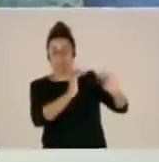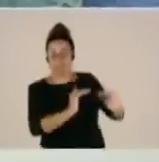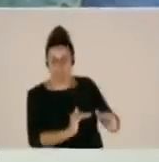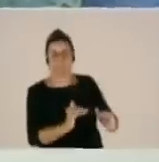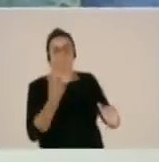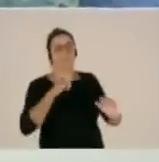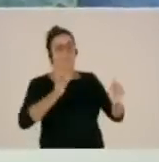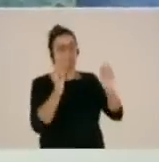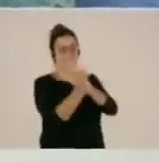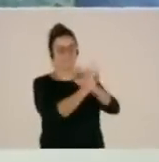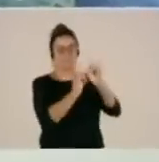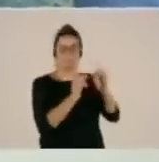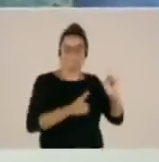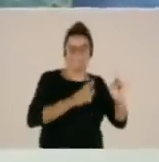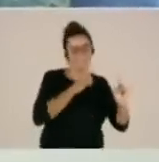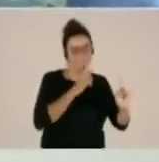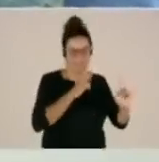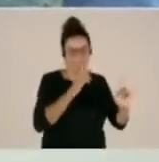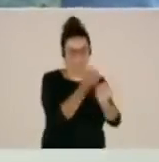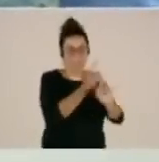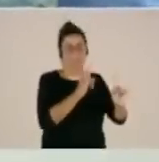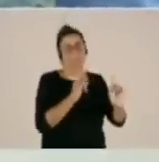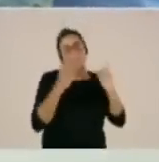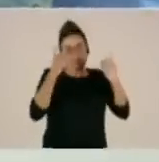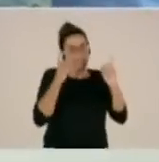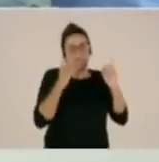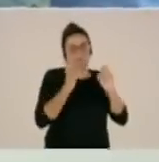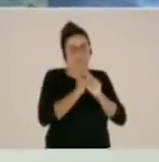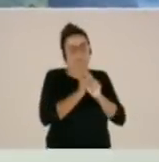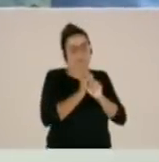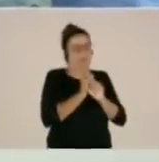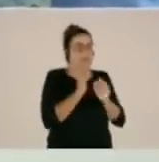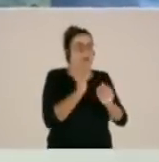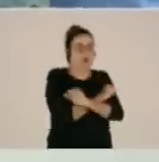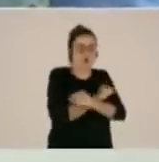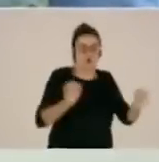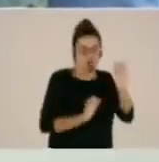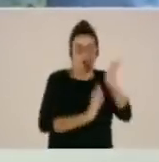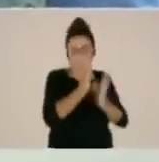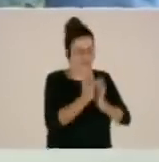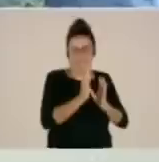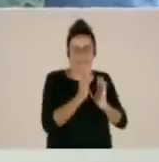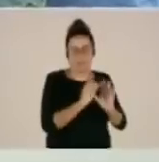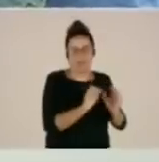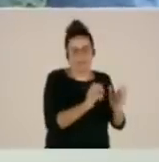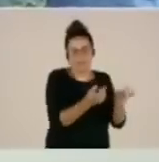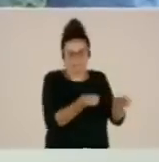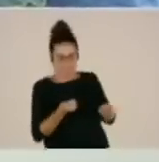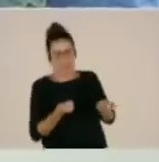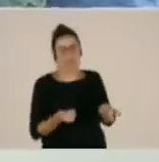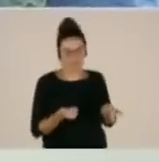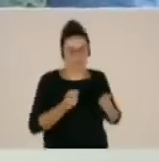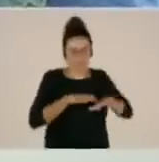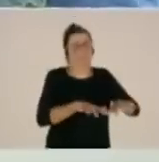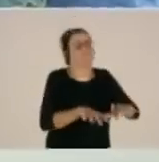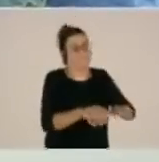que el propio combustible frene un poco el avance, donde nos permitan un poco las condiciones a que con ayuda de medios aéreos y con apoyo